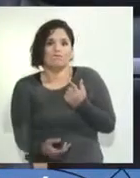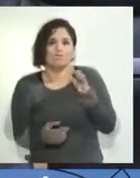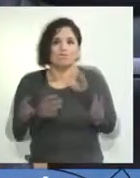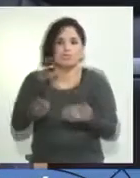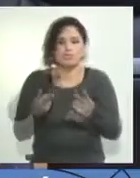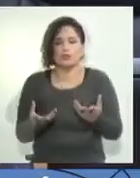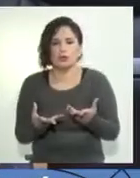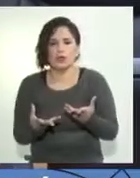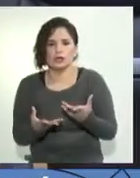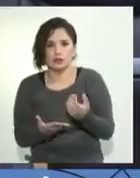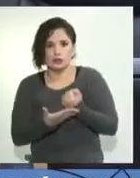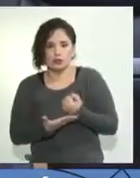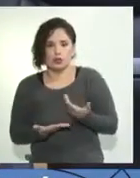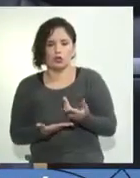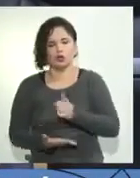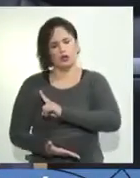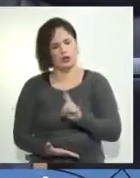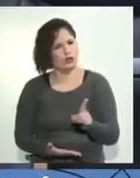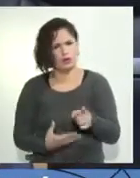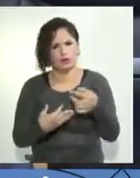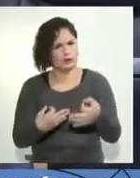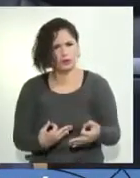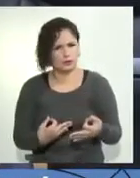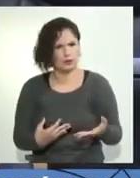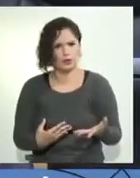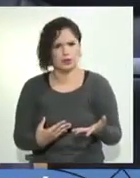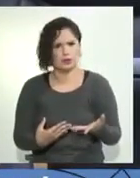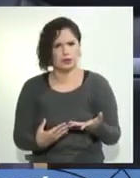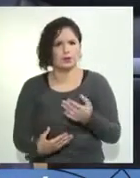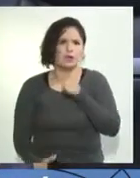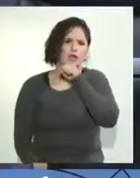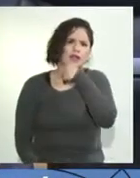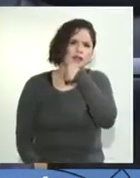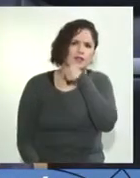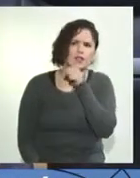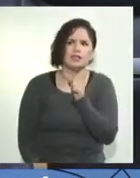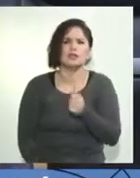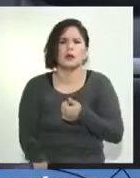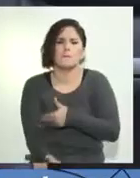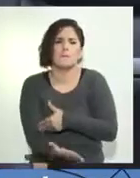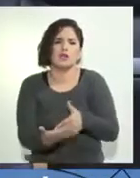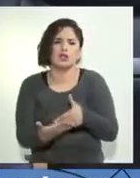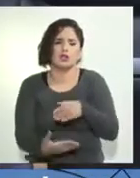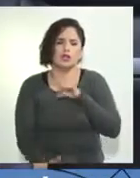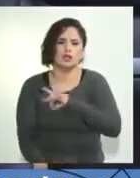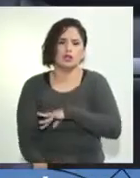regla aceptable para garantizar la seguridad en la vejez a millones de chilenos y chilenas tras una vida de trabajo. Gracias.